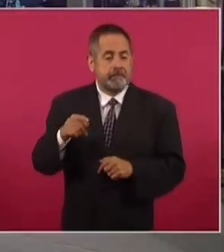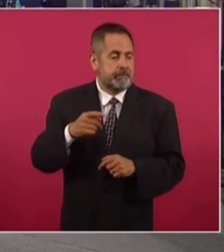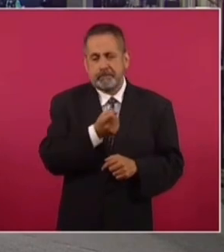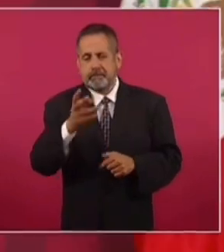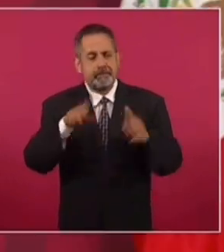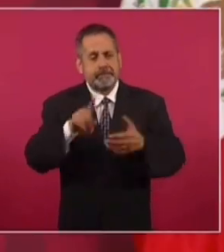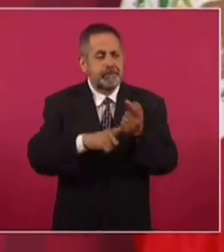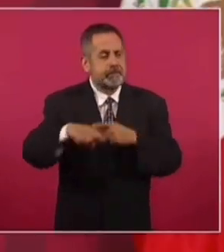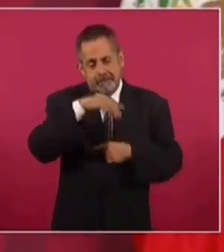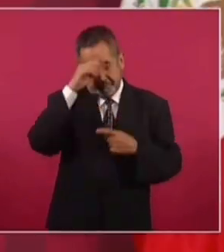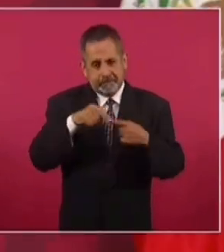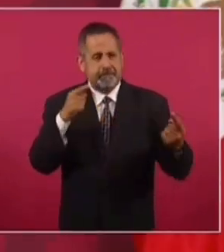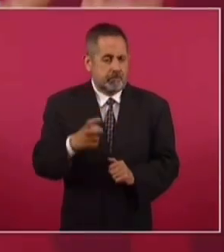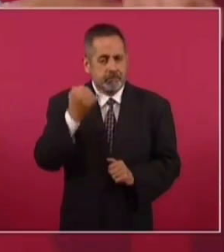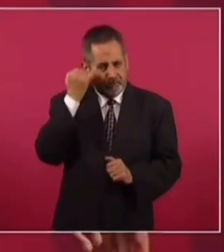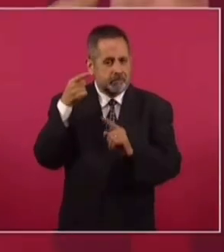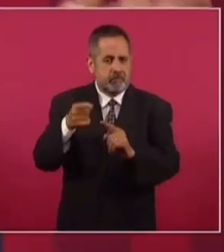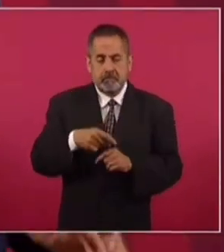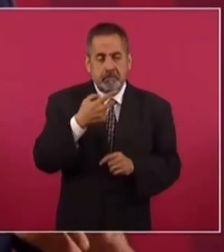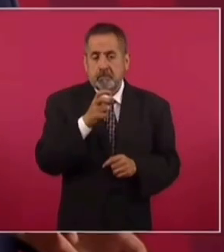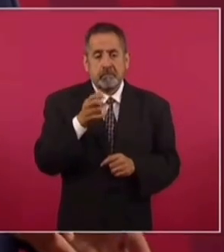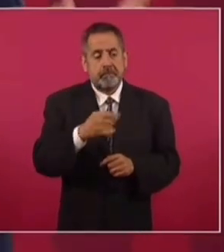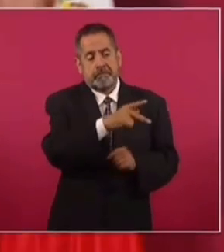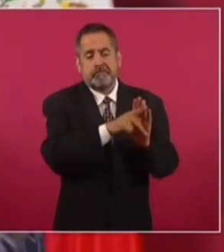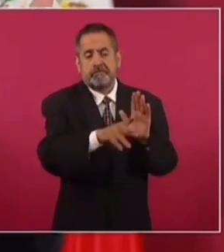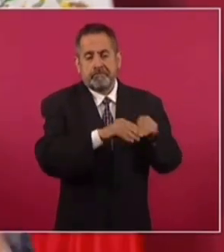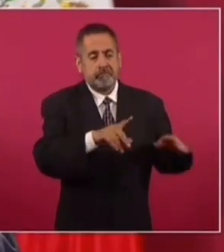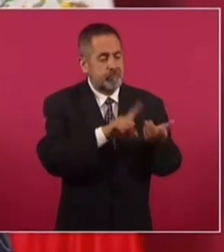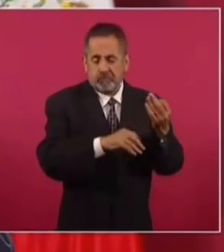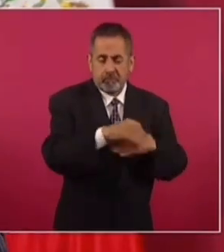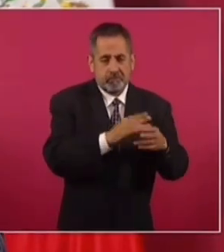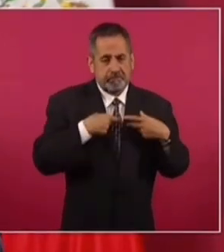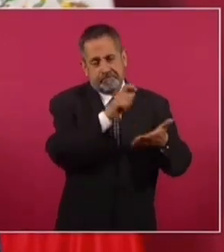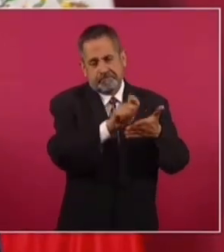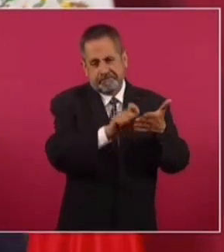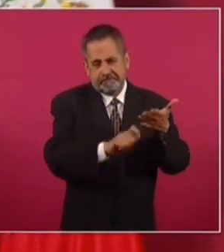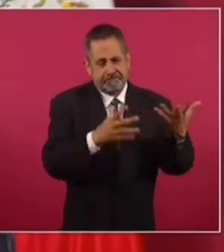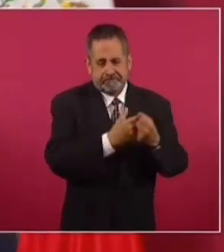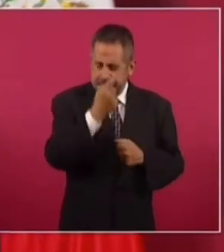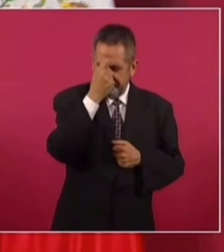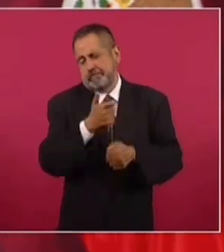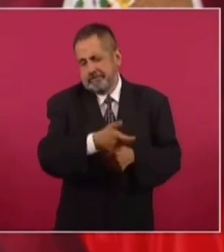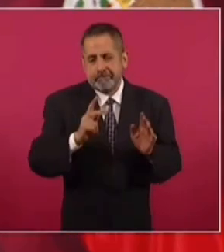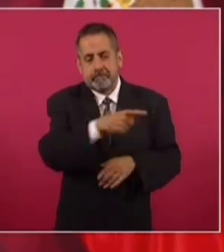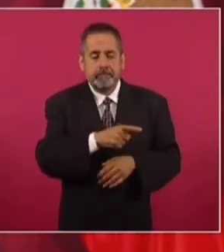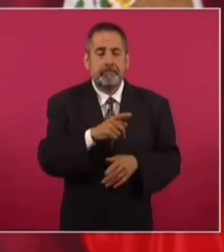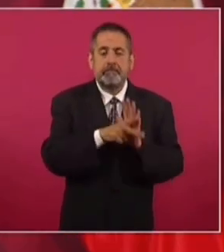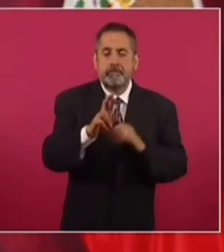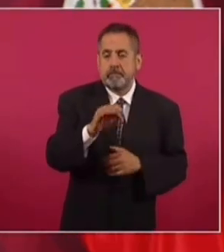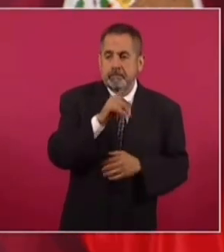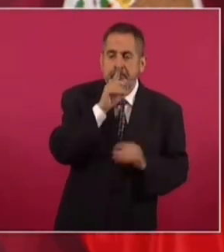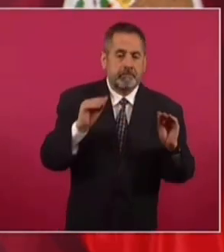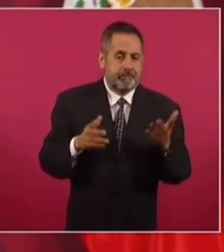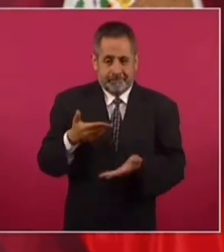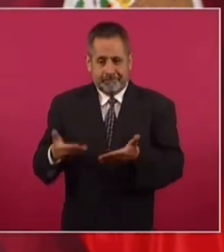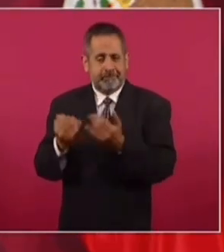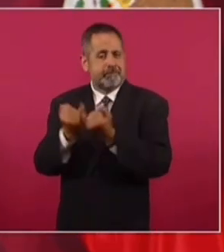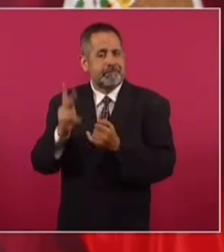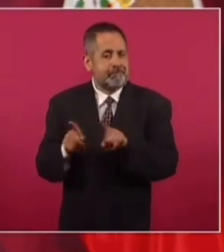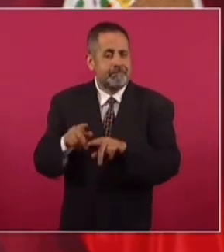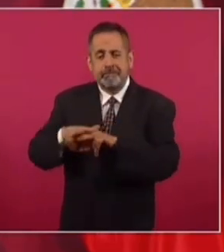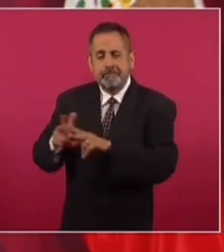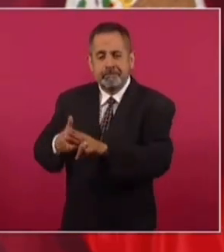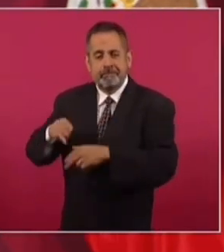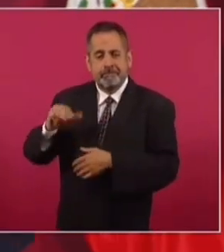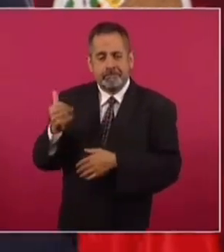Pensamos distinto al señor Junco. En ese periódico, todos los que escriben son conservadores. Entonces, ahora con lo del Tren